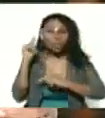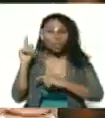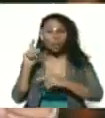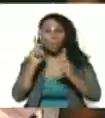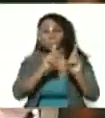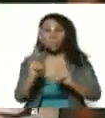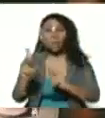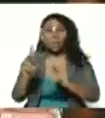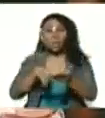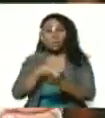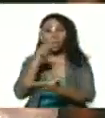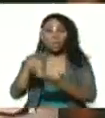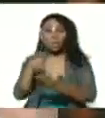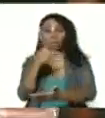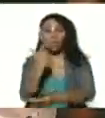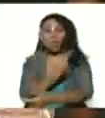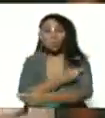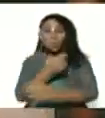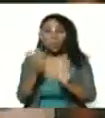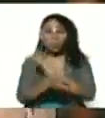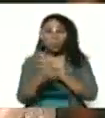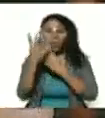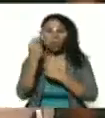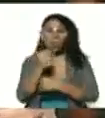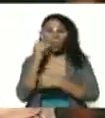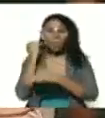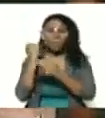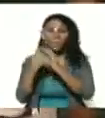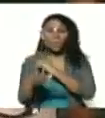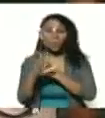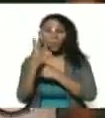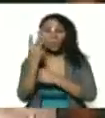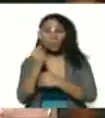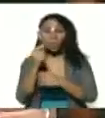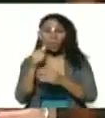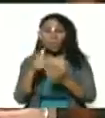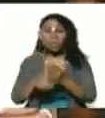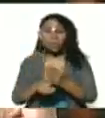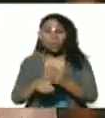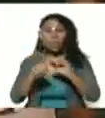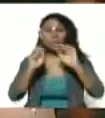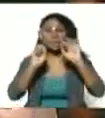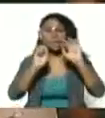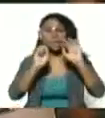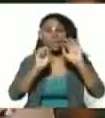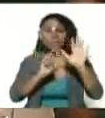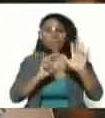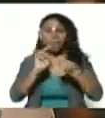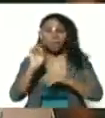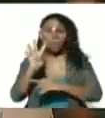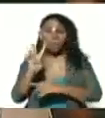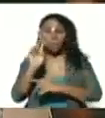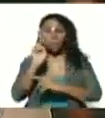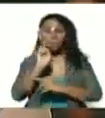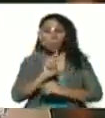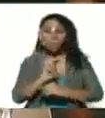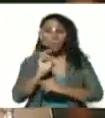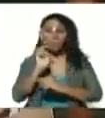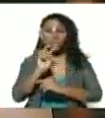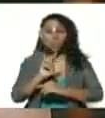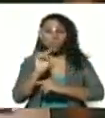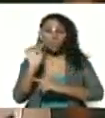vacunación un número para enviar su número de cédula el 74224